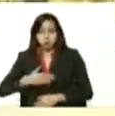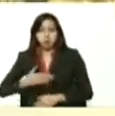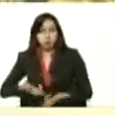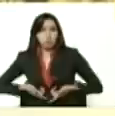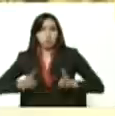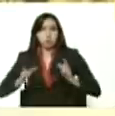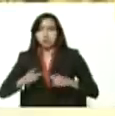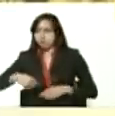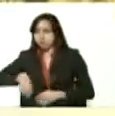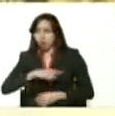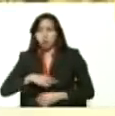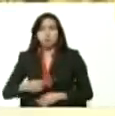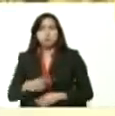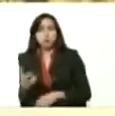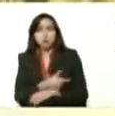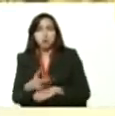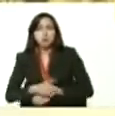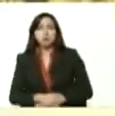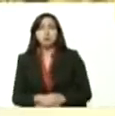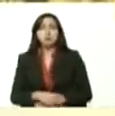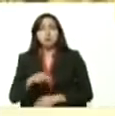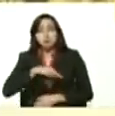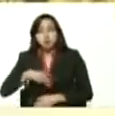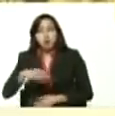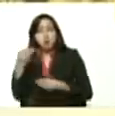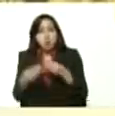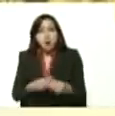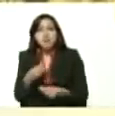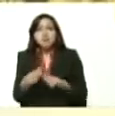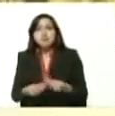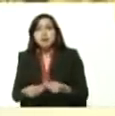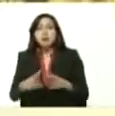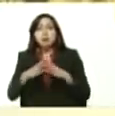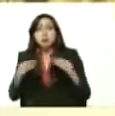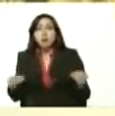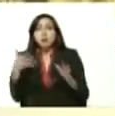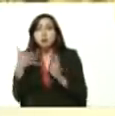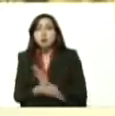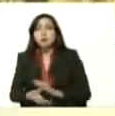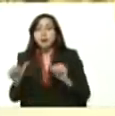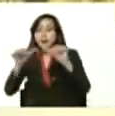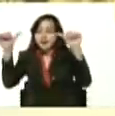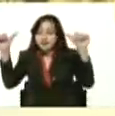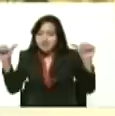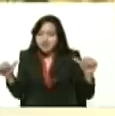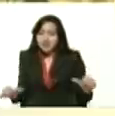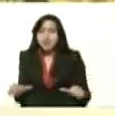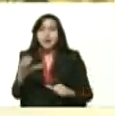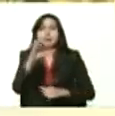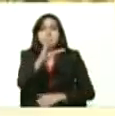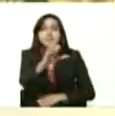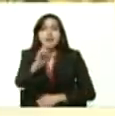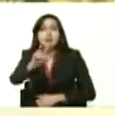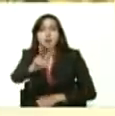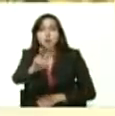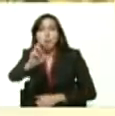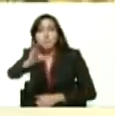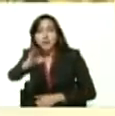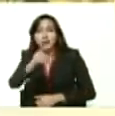que hemos permitido y que ahora nosotros vamos encauzando a través del sistema C2P